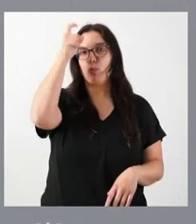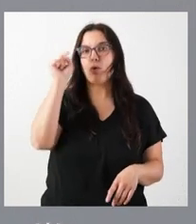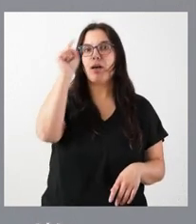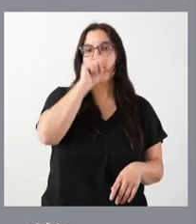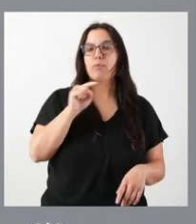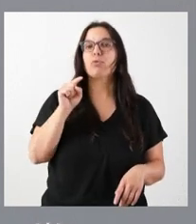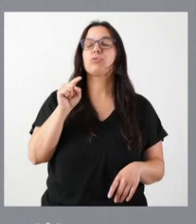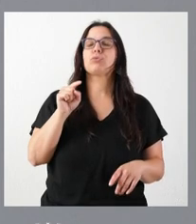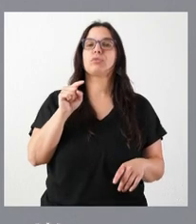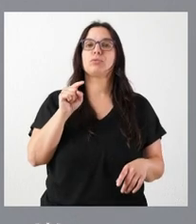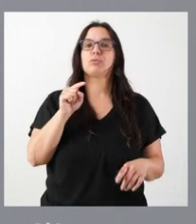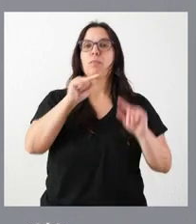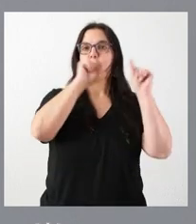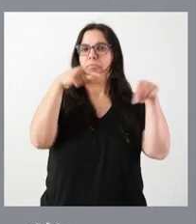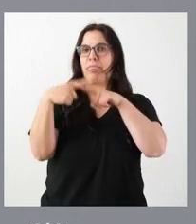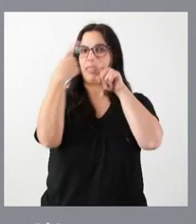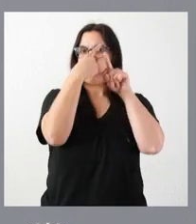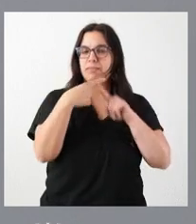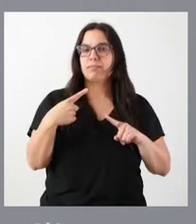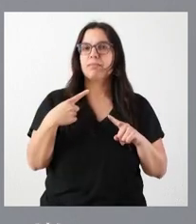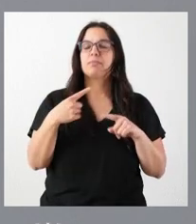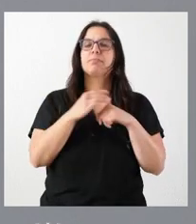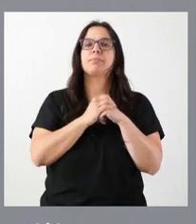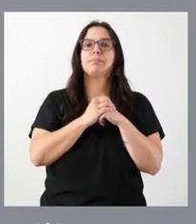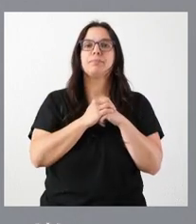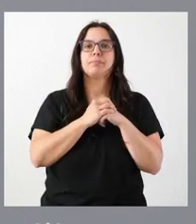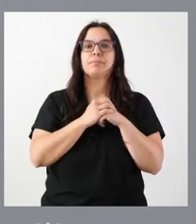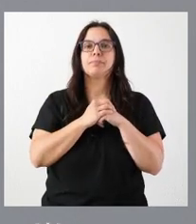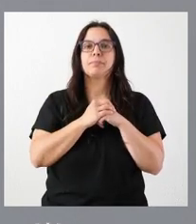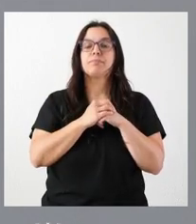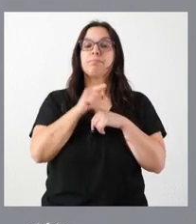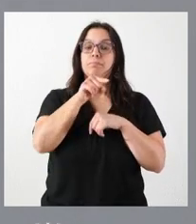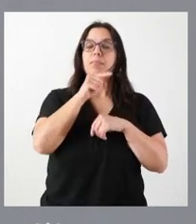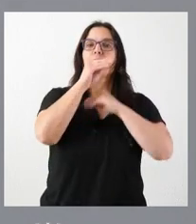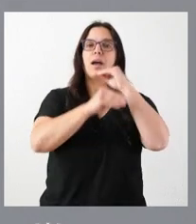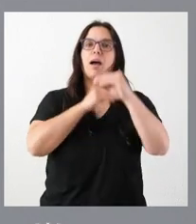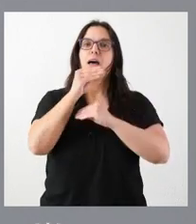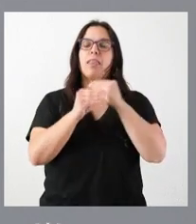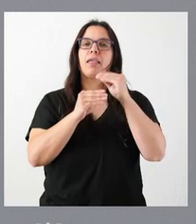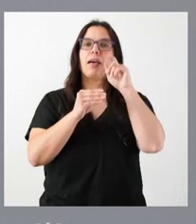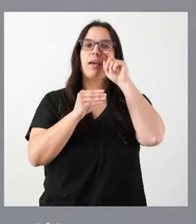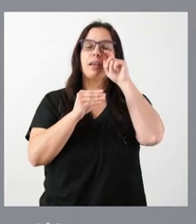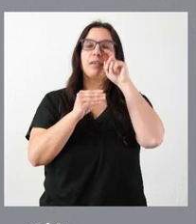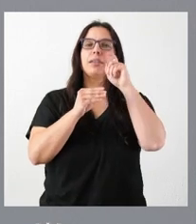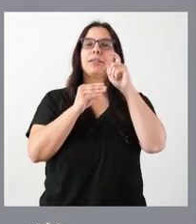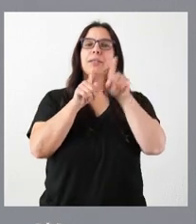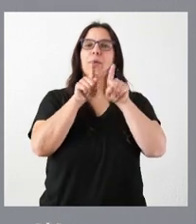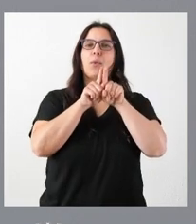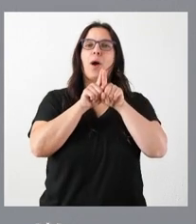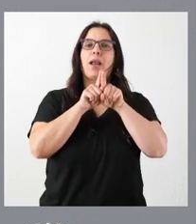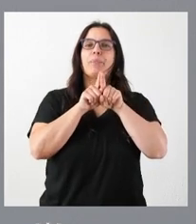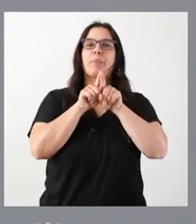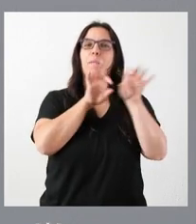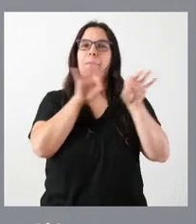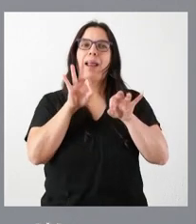en diversas provincias de nuestra comunidad autónoma para realizar tratamientos silvícolas preventivos de